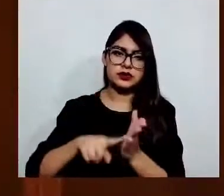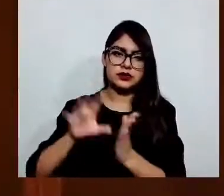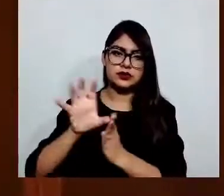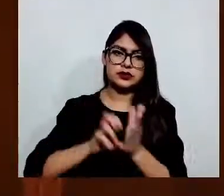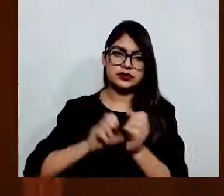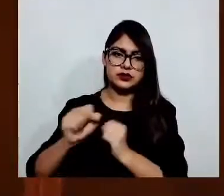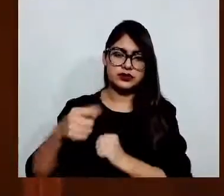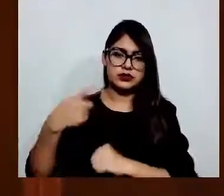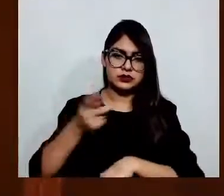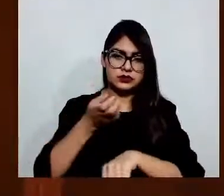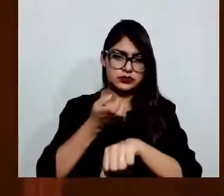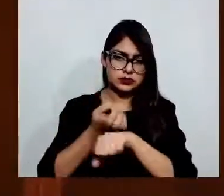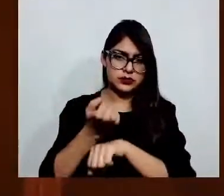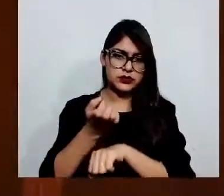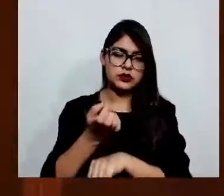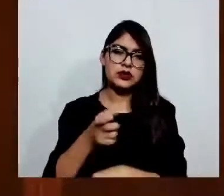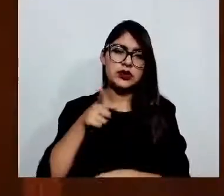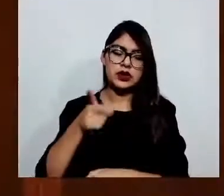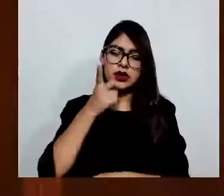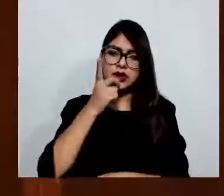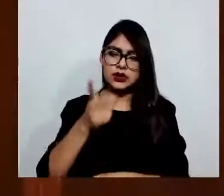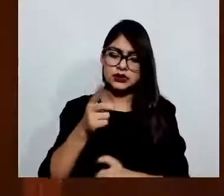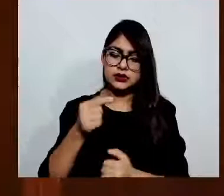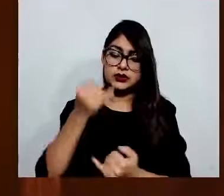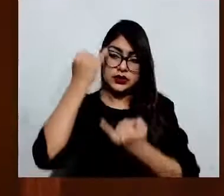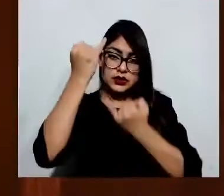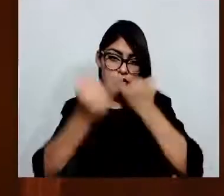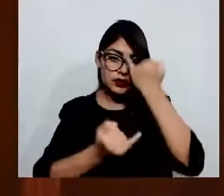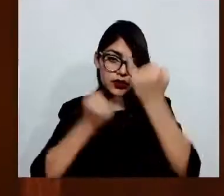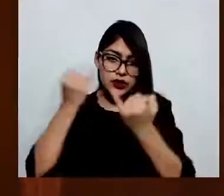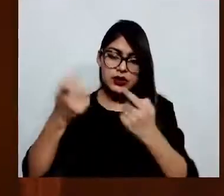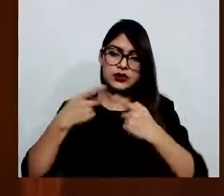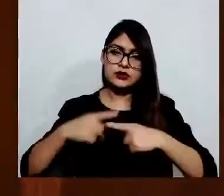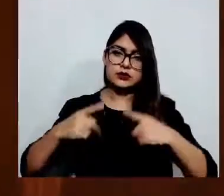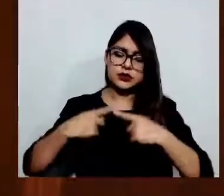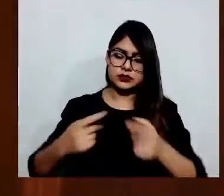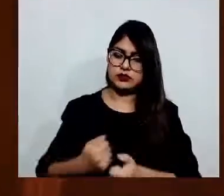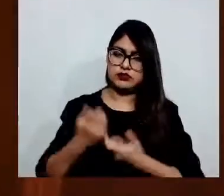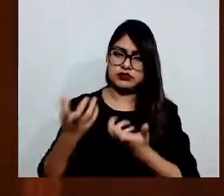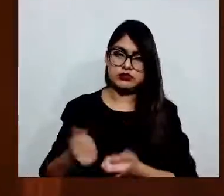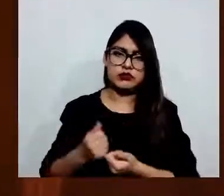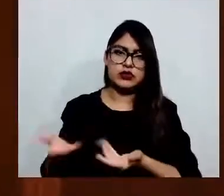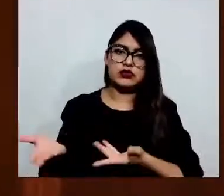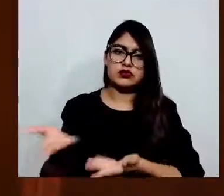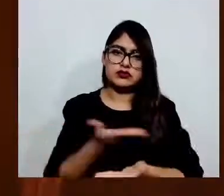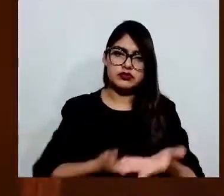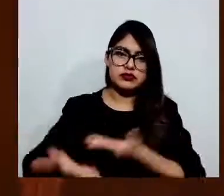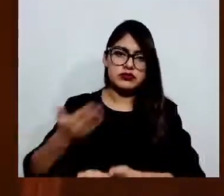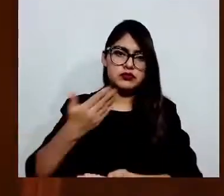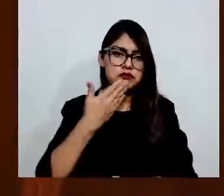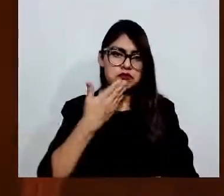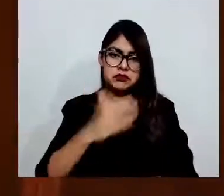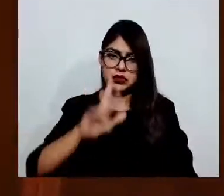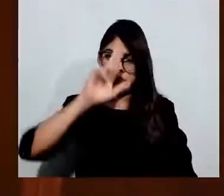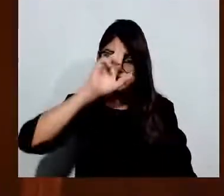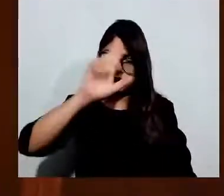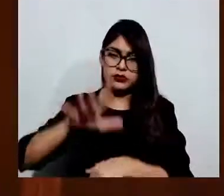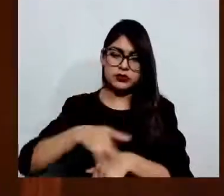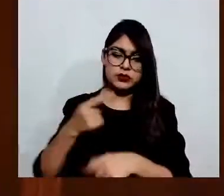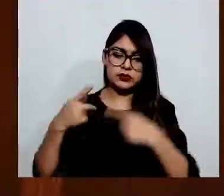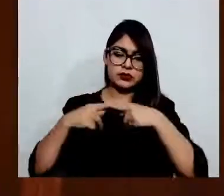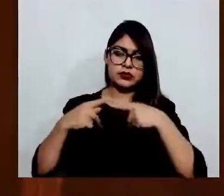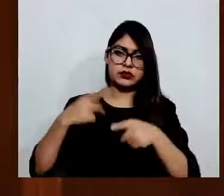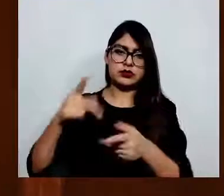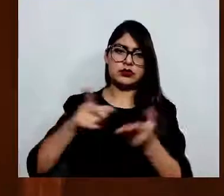las ideas y la libertad de su difusión, siendo un derecho de las personas en el Estado de